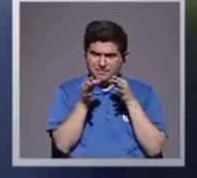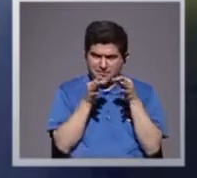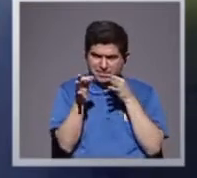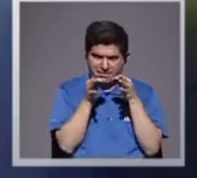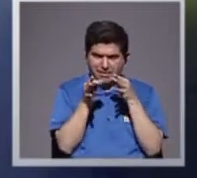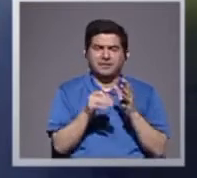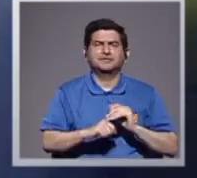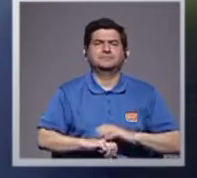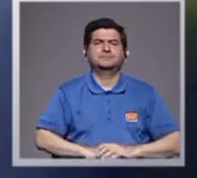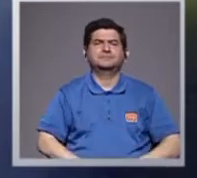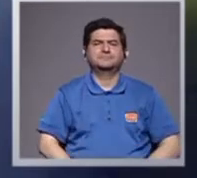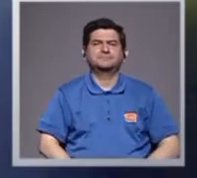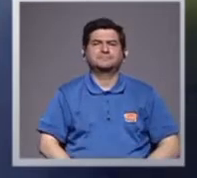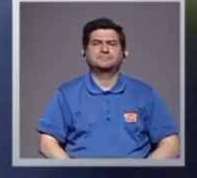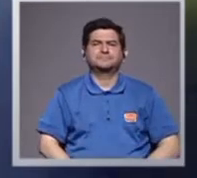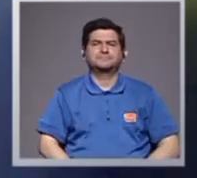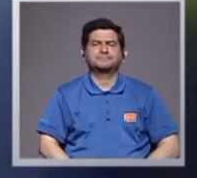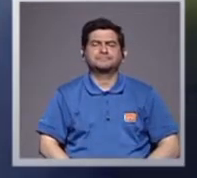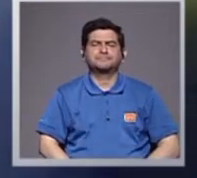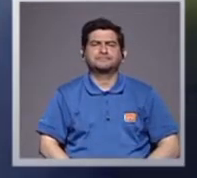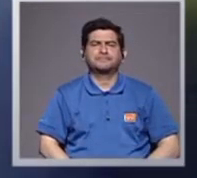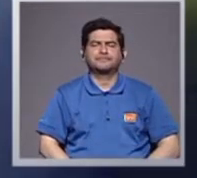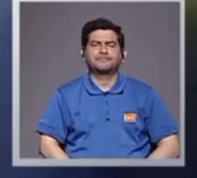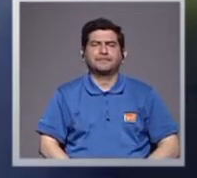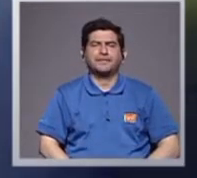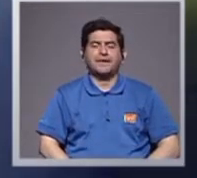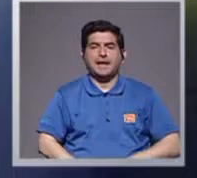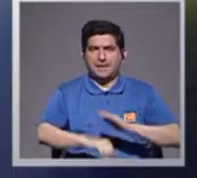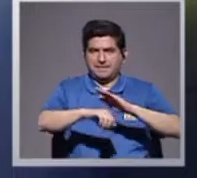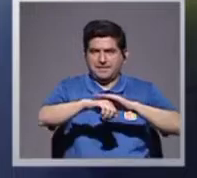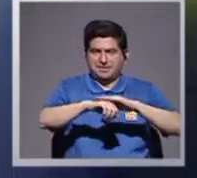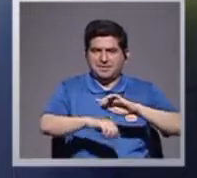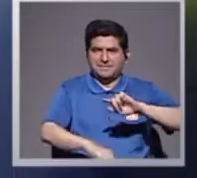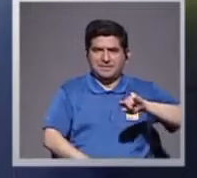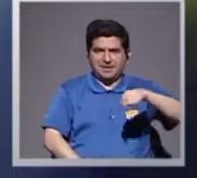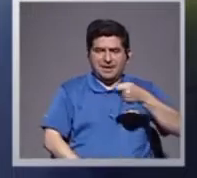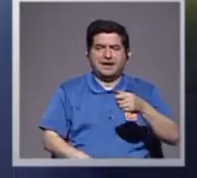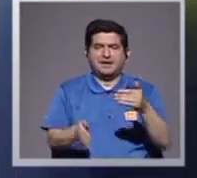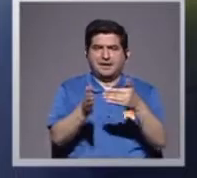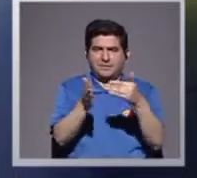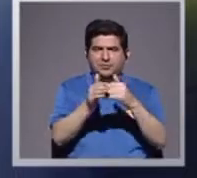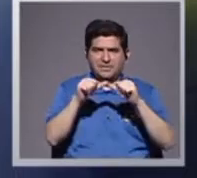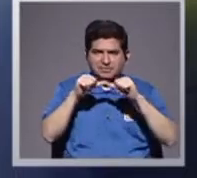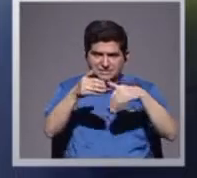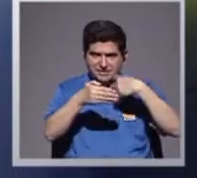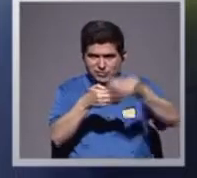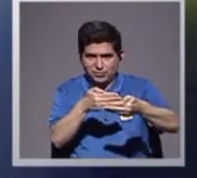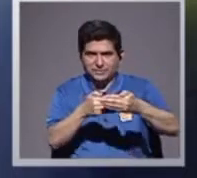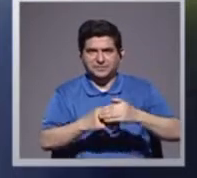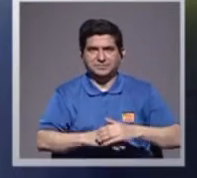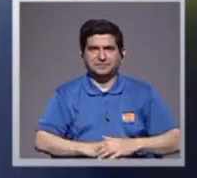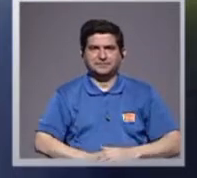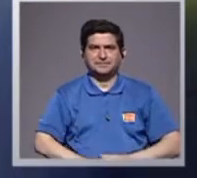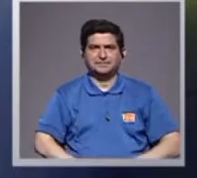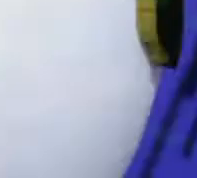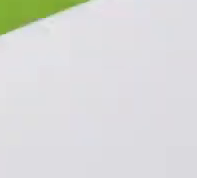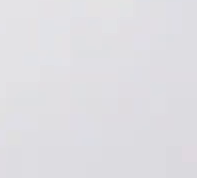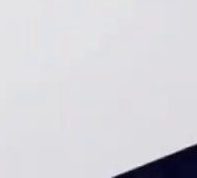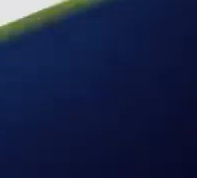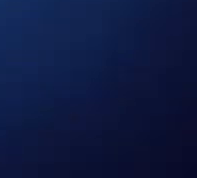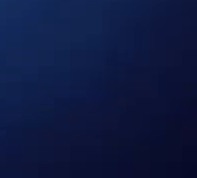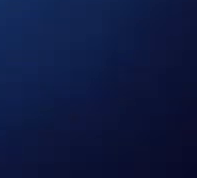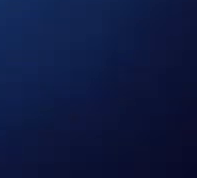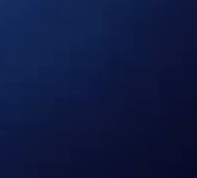delimitado, le sugeriremos, al canal, que nos invite, a continuar, muchas gracias,